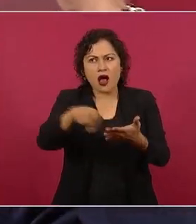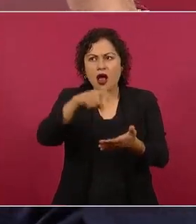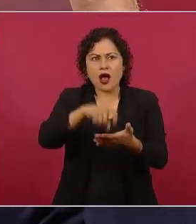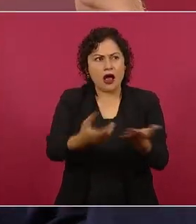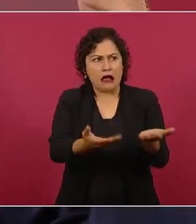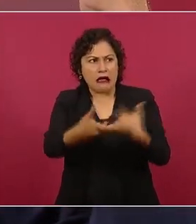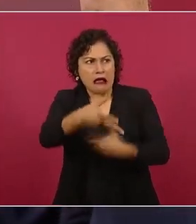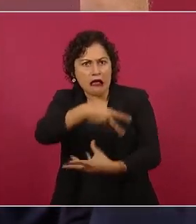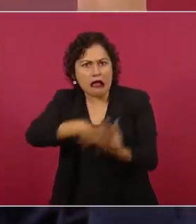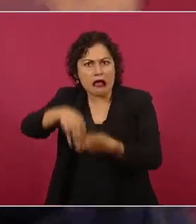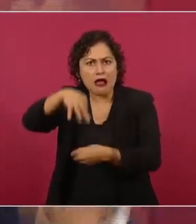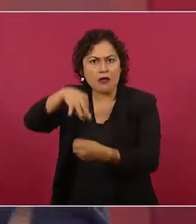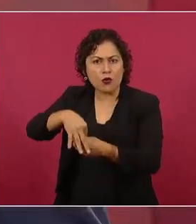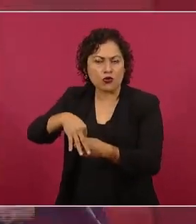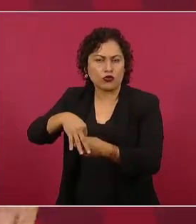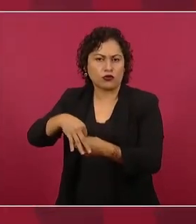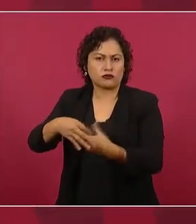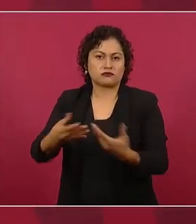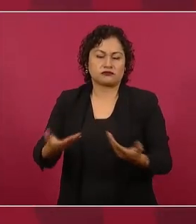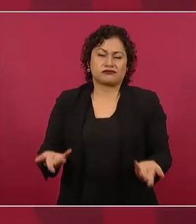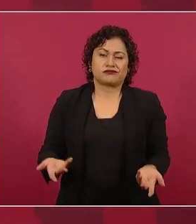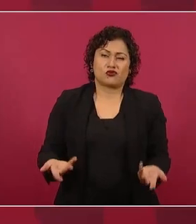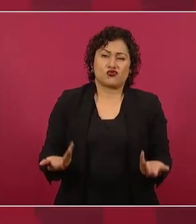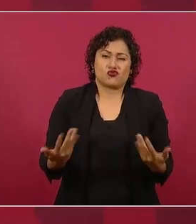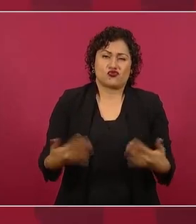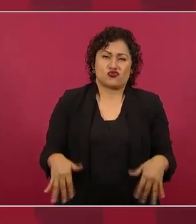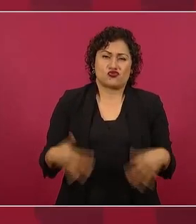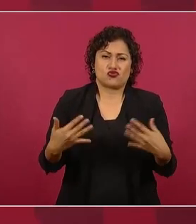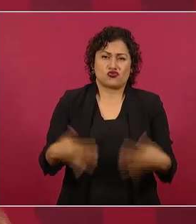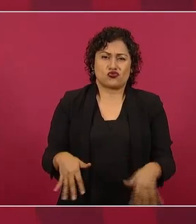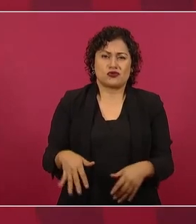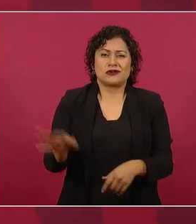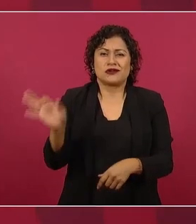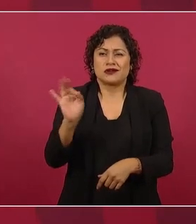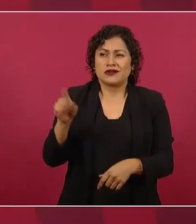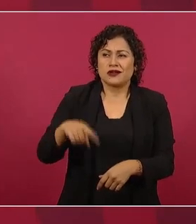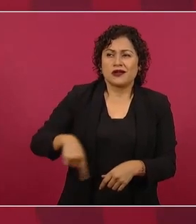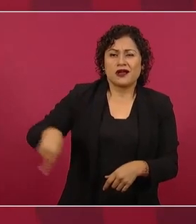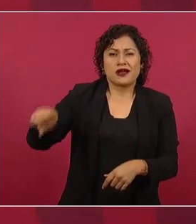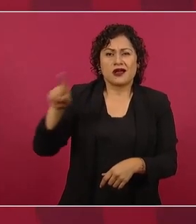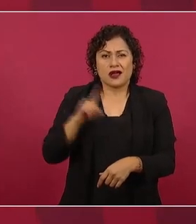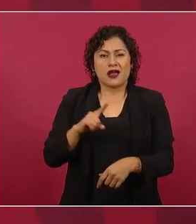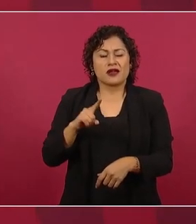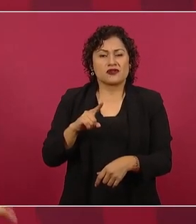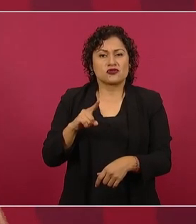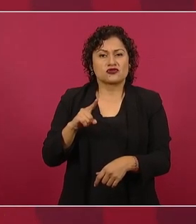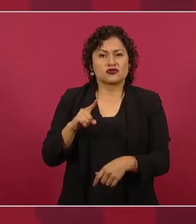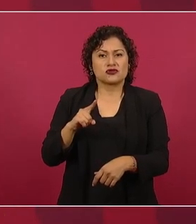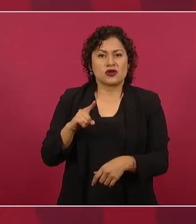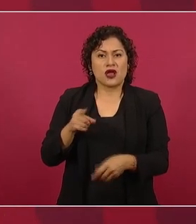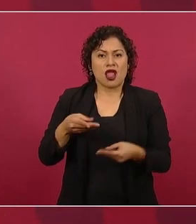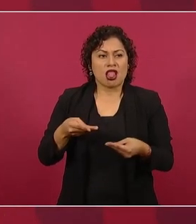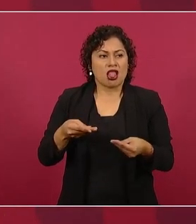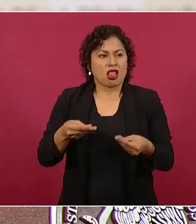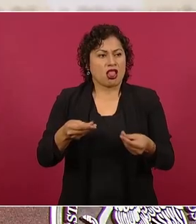una mayor decadencia